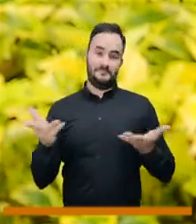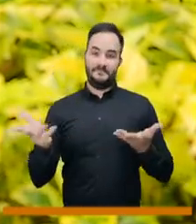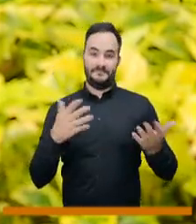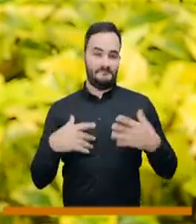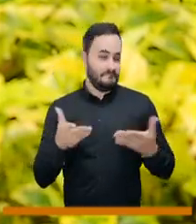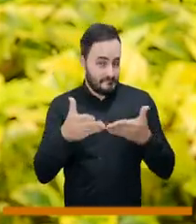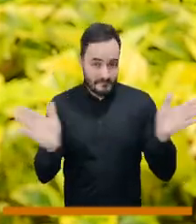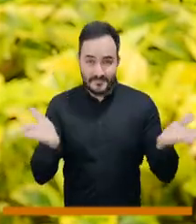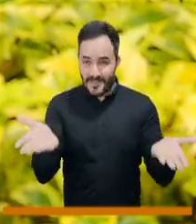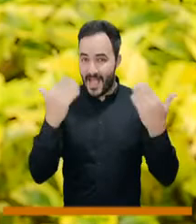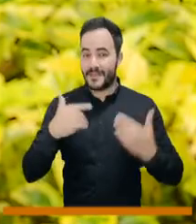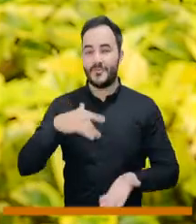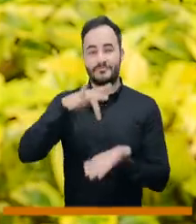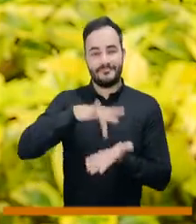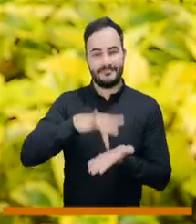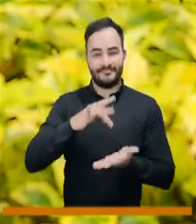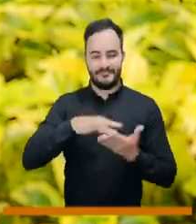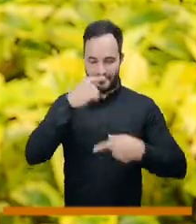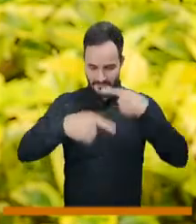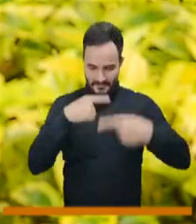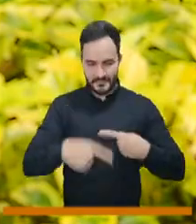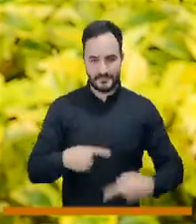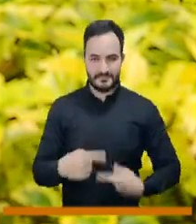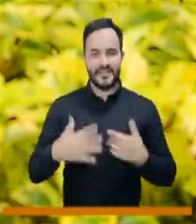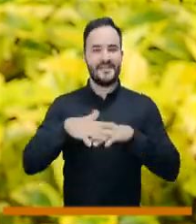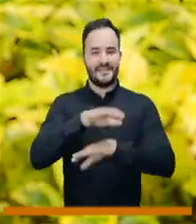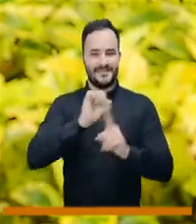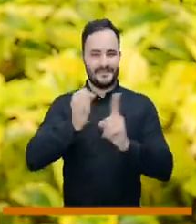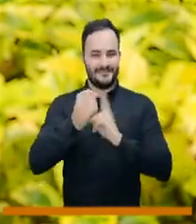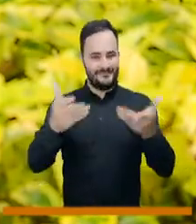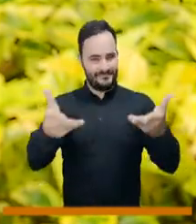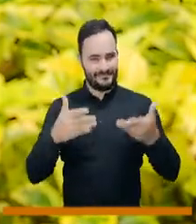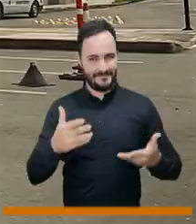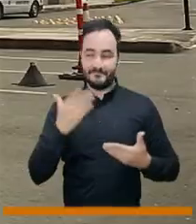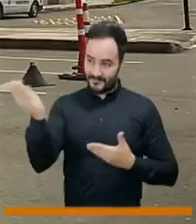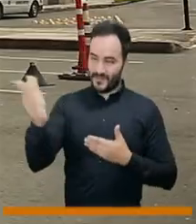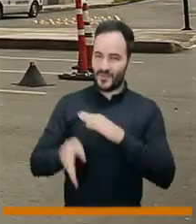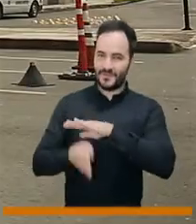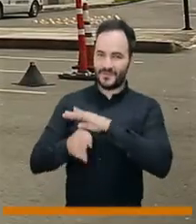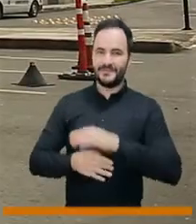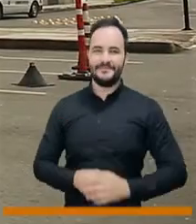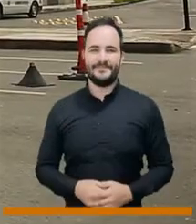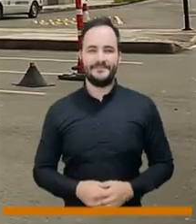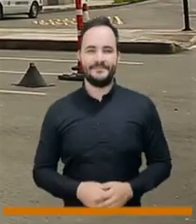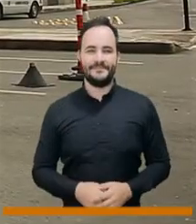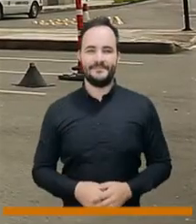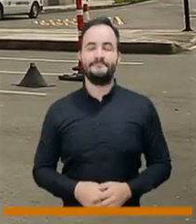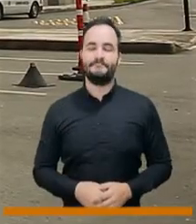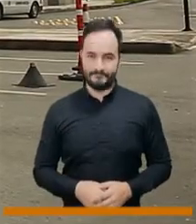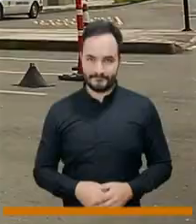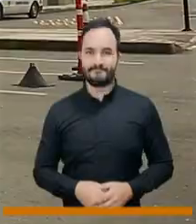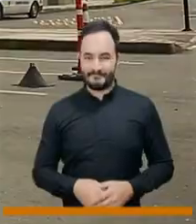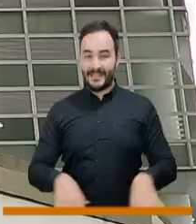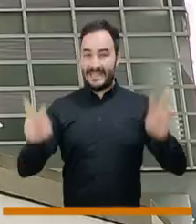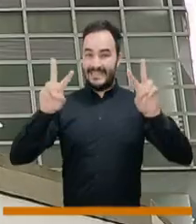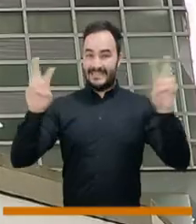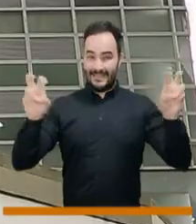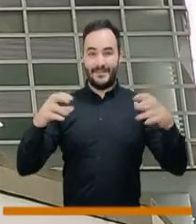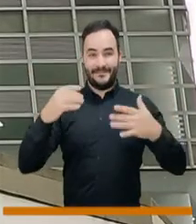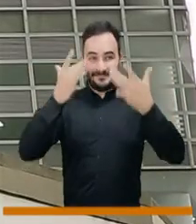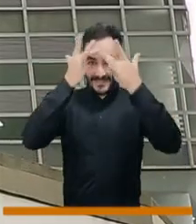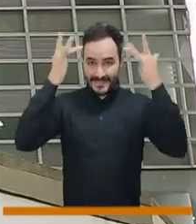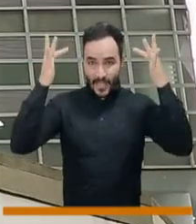invitamos a participar en todas las redes sociales y nosotros seguimos De Frente a la Gente. Y para hablar de salud